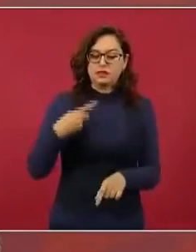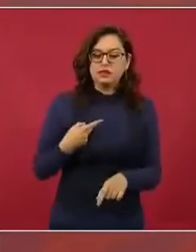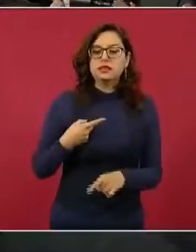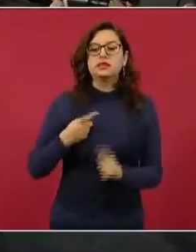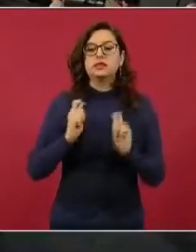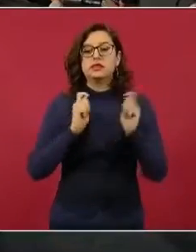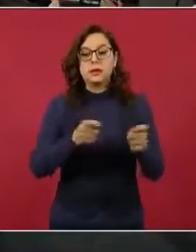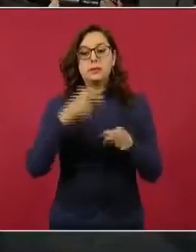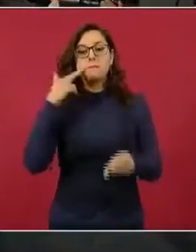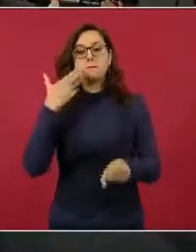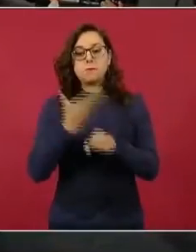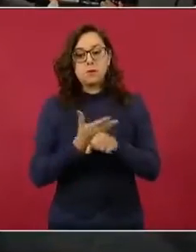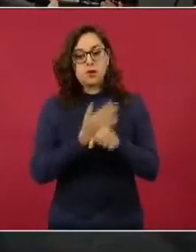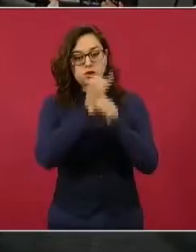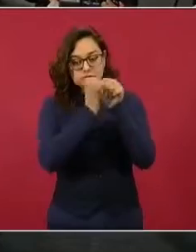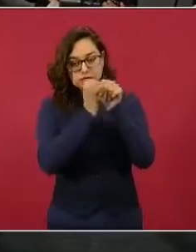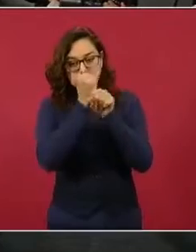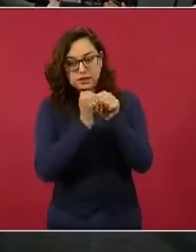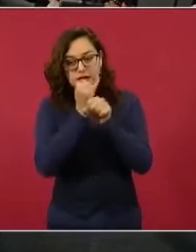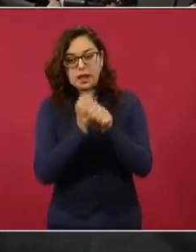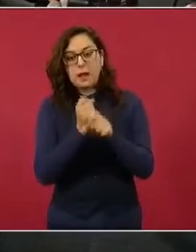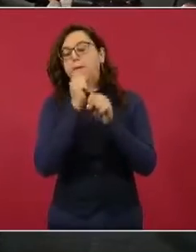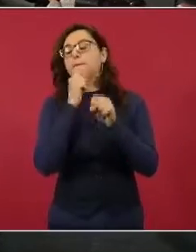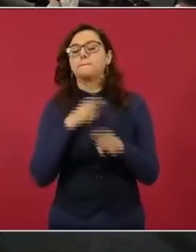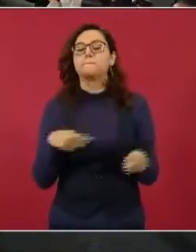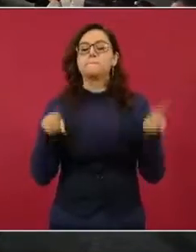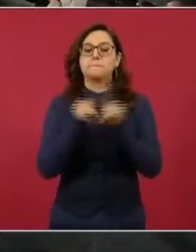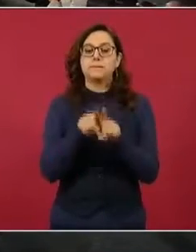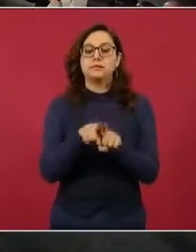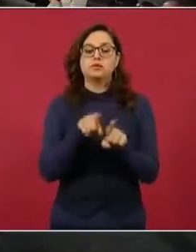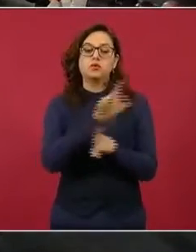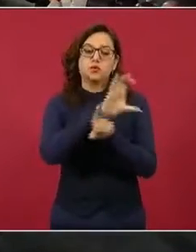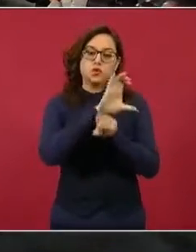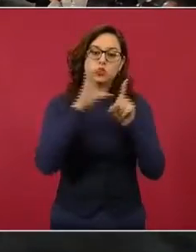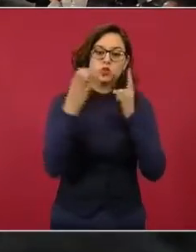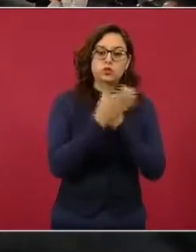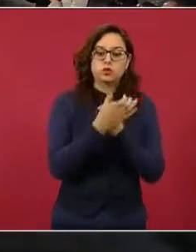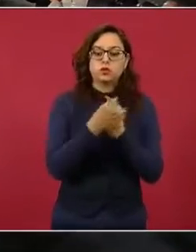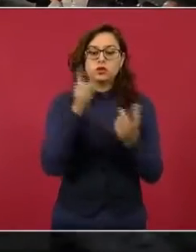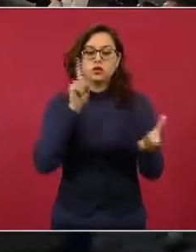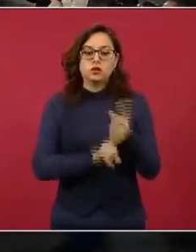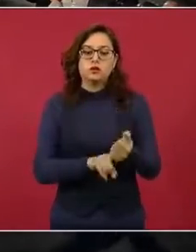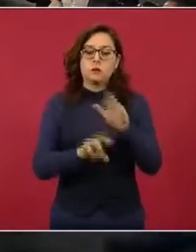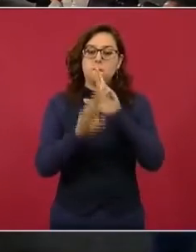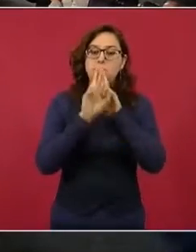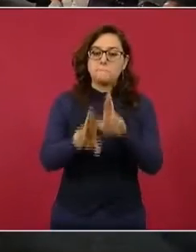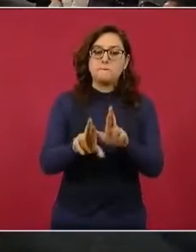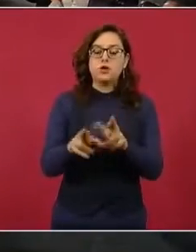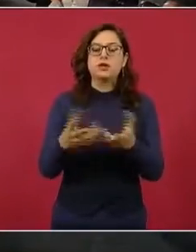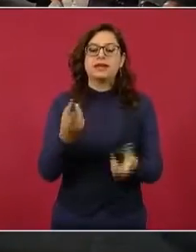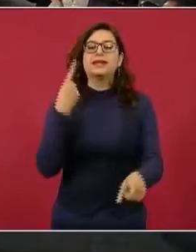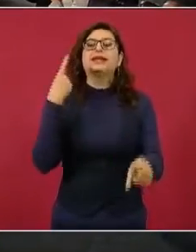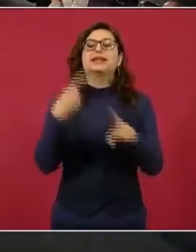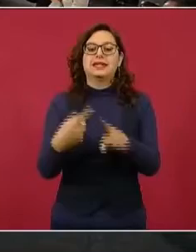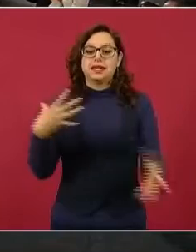resolver sobre el resultado, porque es un proceso, nosotros